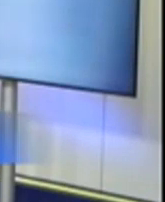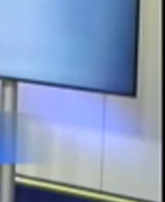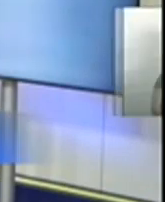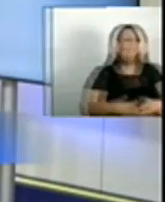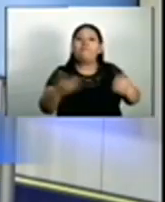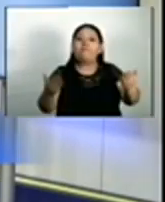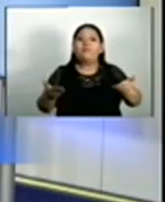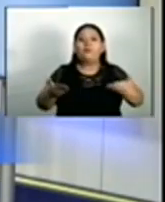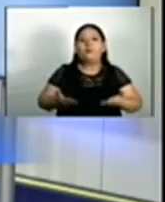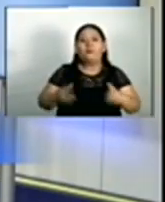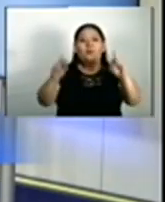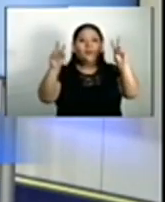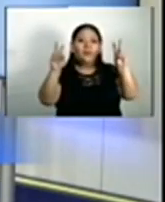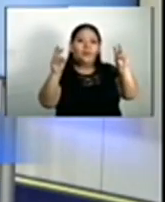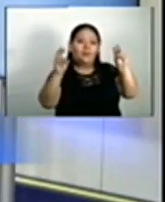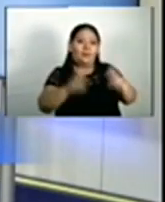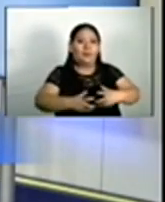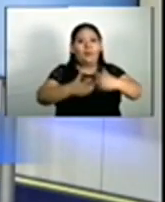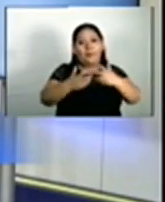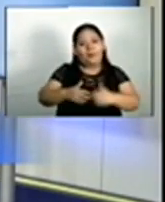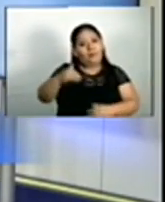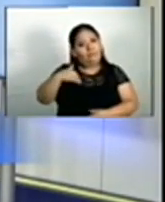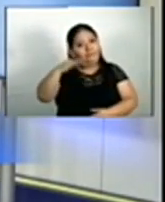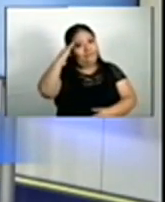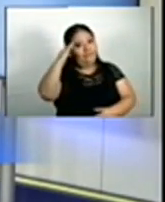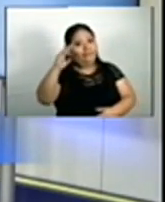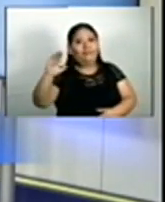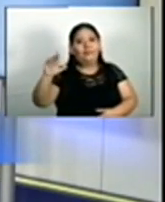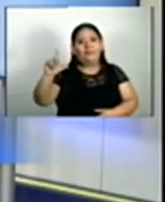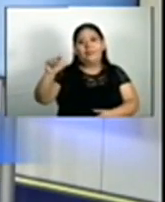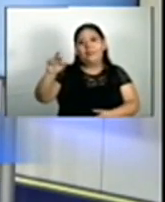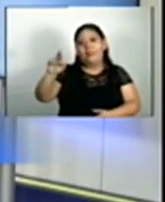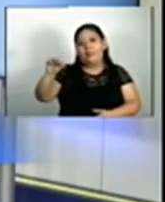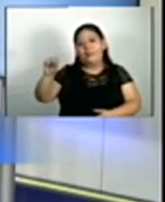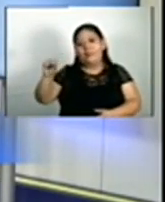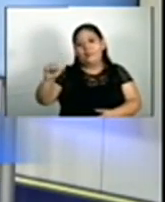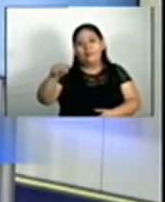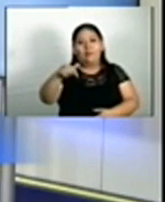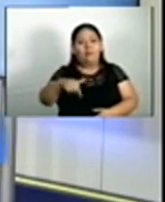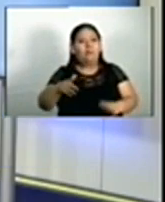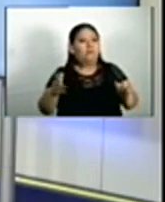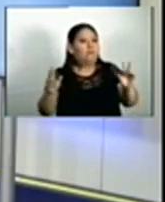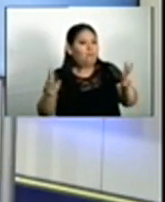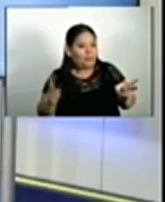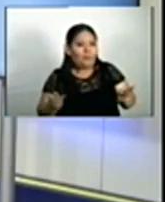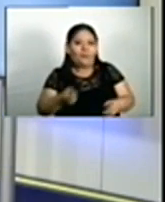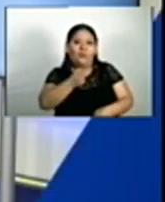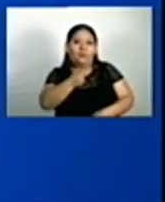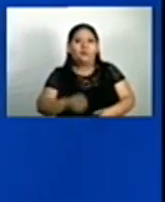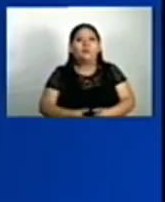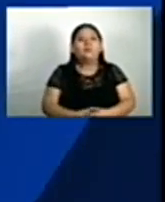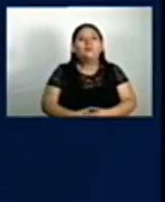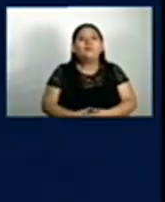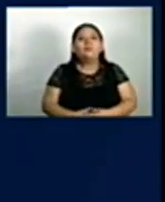Bienvenidos a Acontecer Empresarial, les saluda Clarisa Cepeda. A continuación conoceremos las noticias.